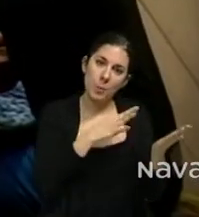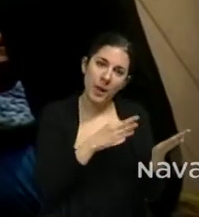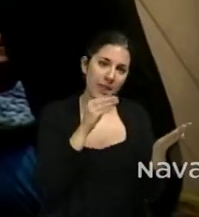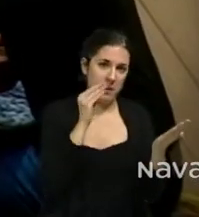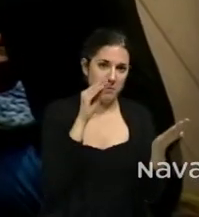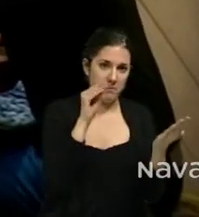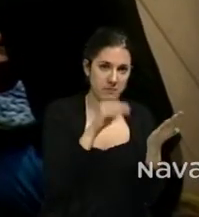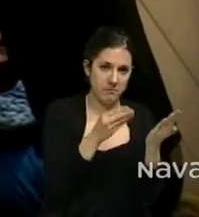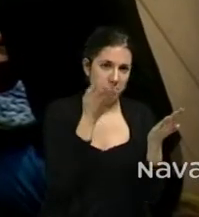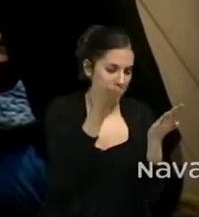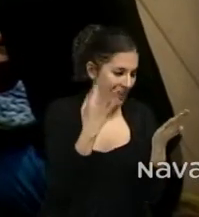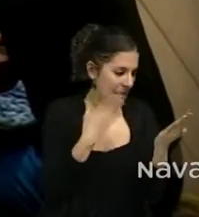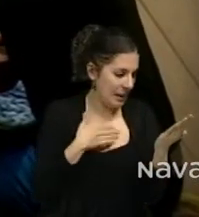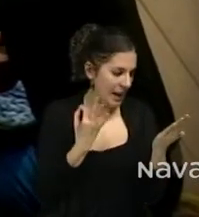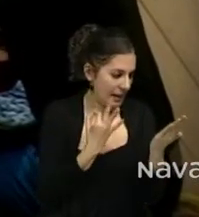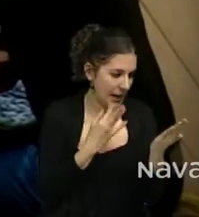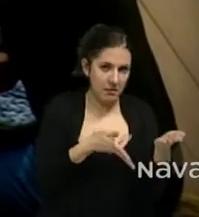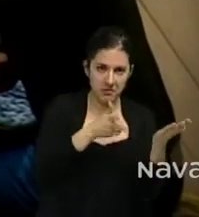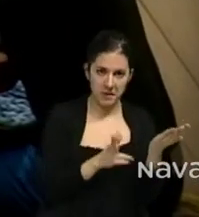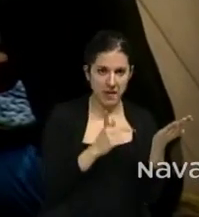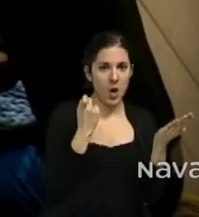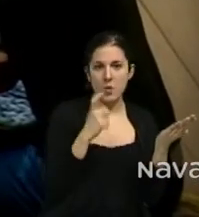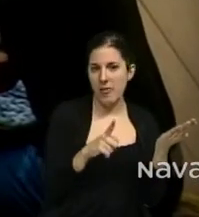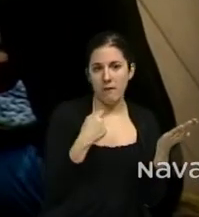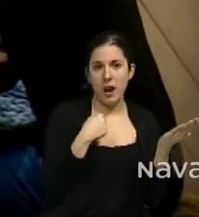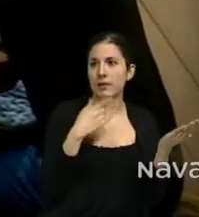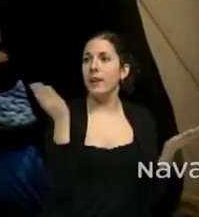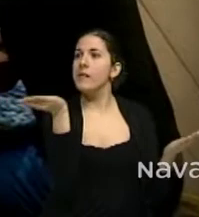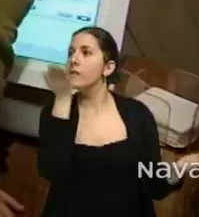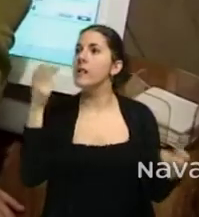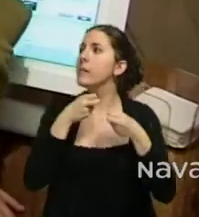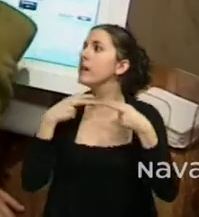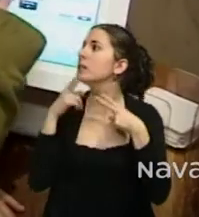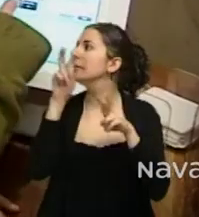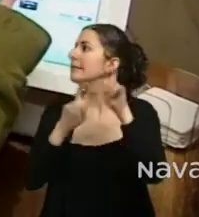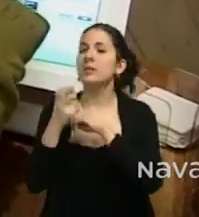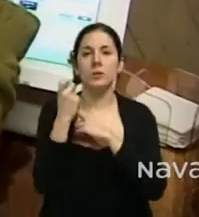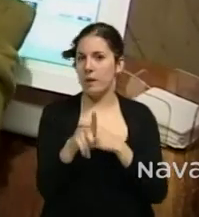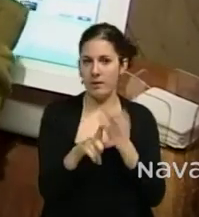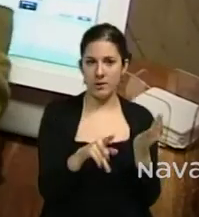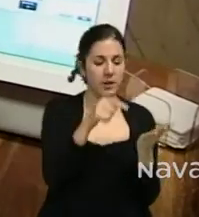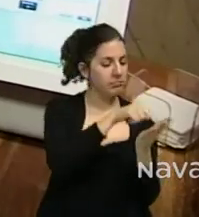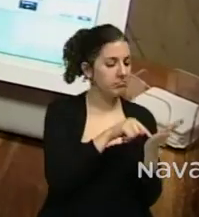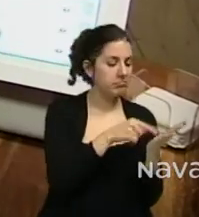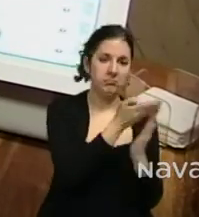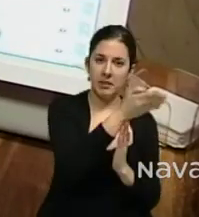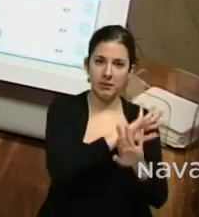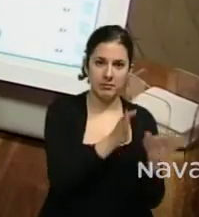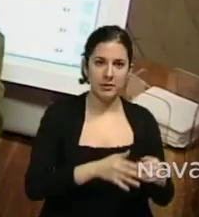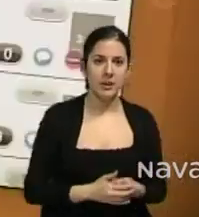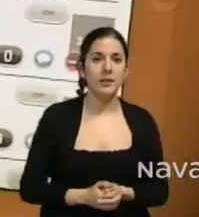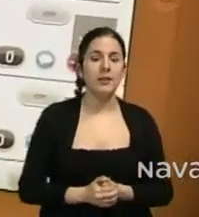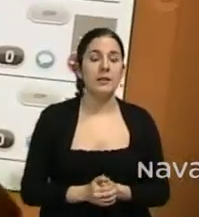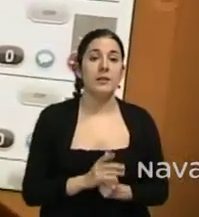desde la mesa sentado sin tener que estar al tanto de que el camarero le haga caso y poder